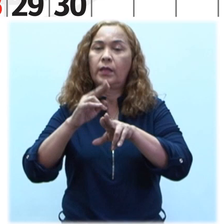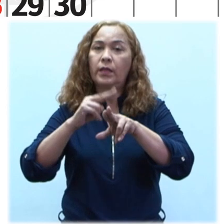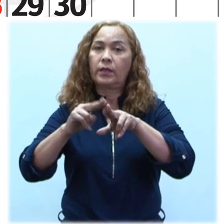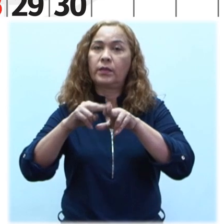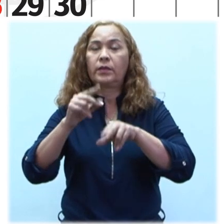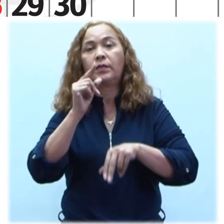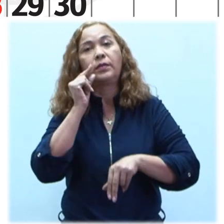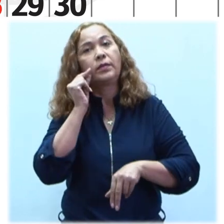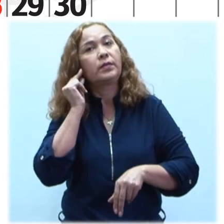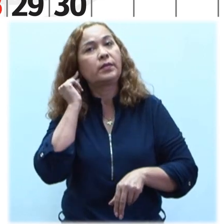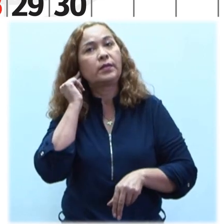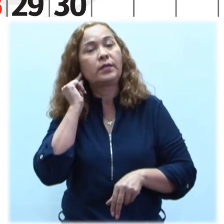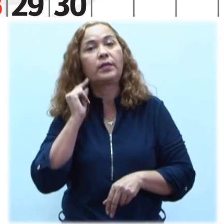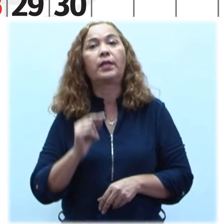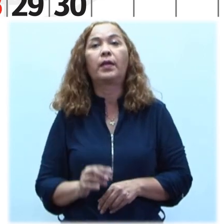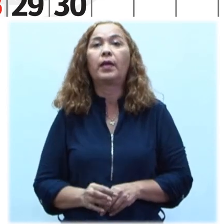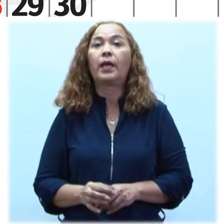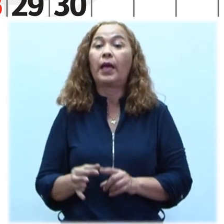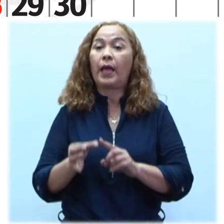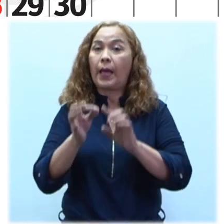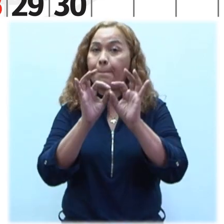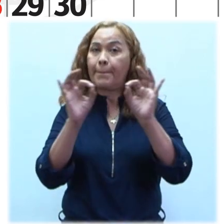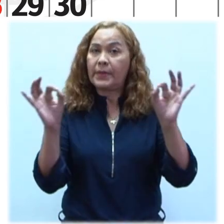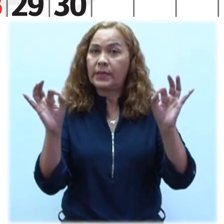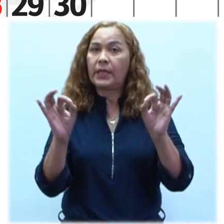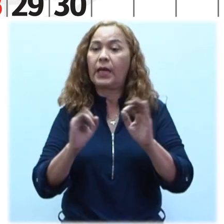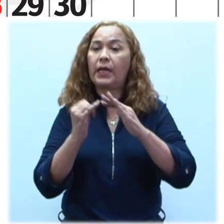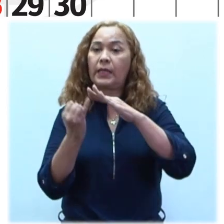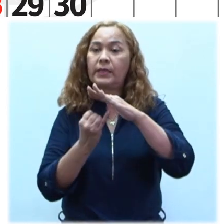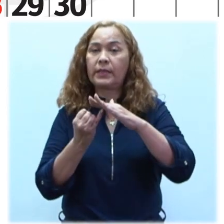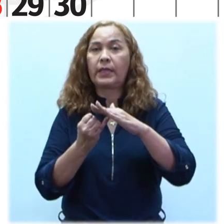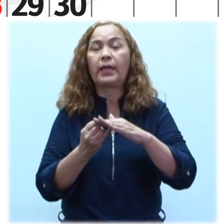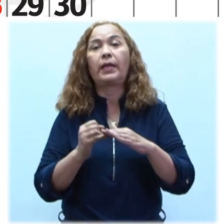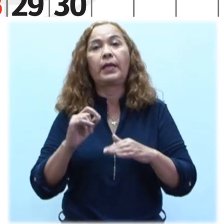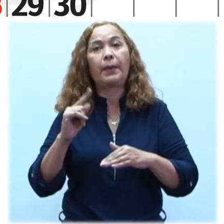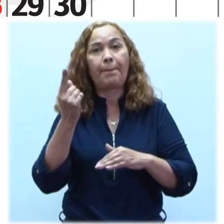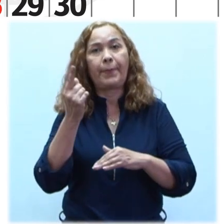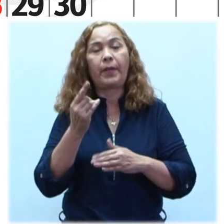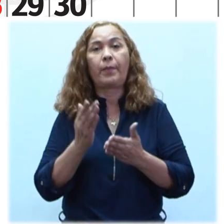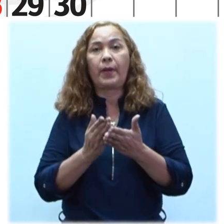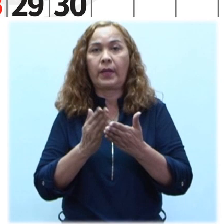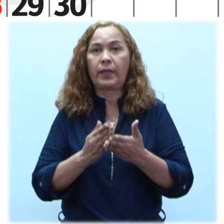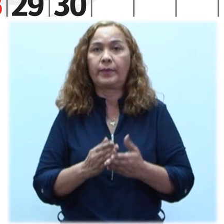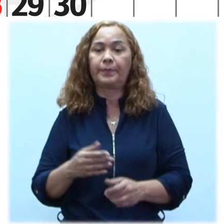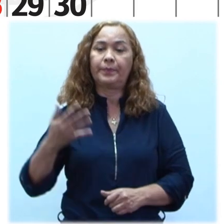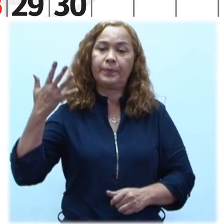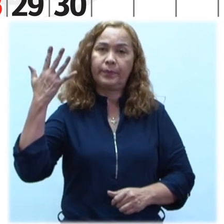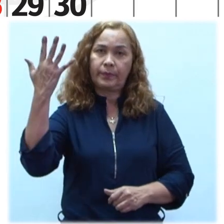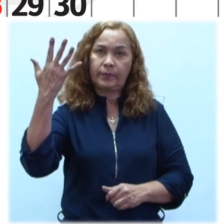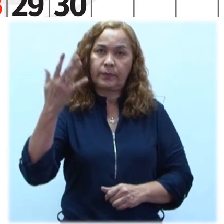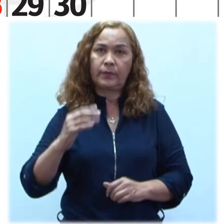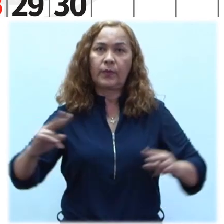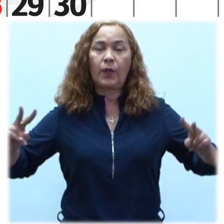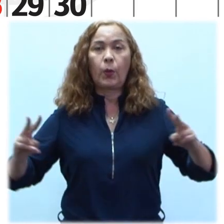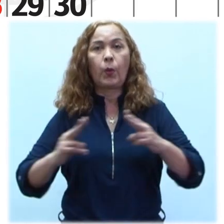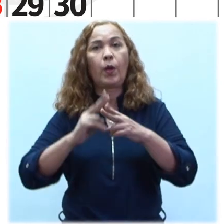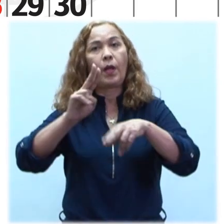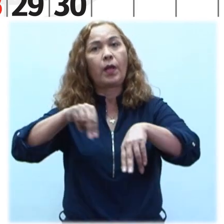Integral del Niño y la Niña Especial, Inicial y Primaria Día 5